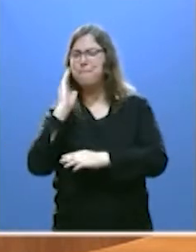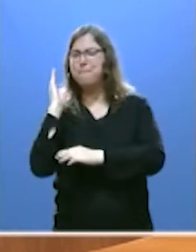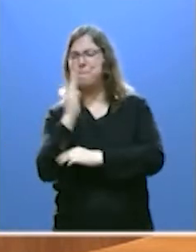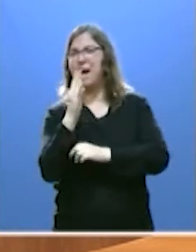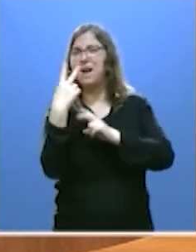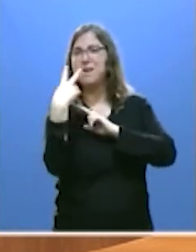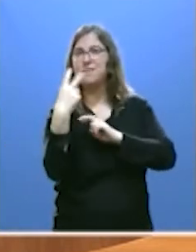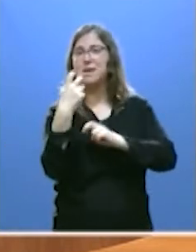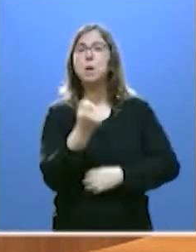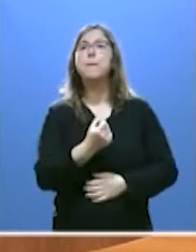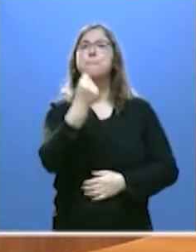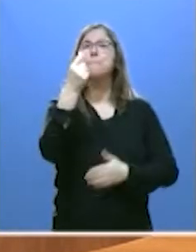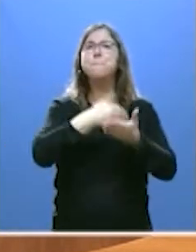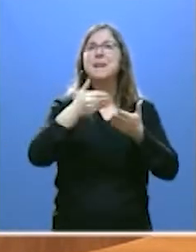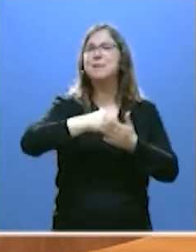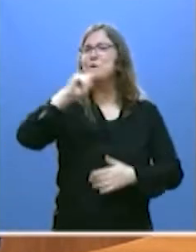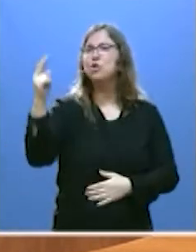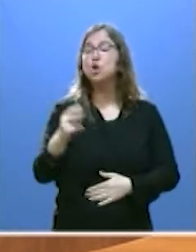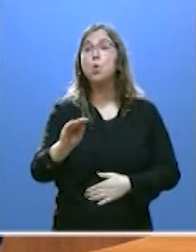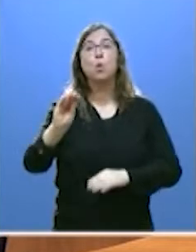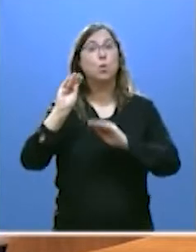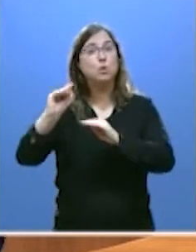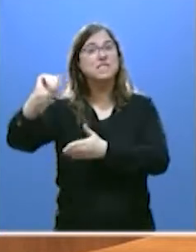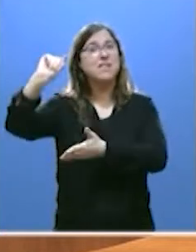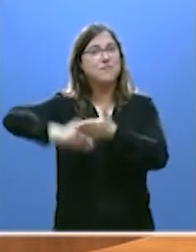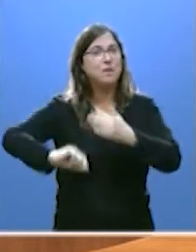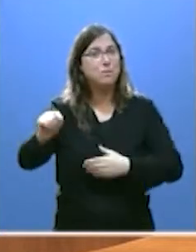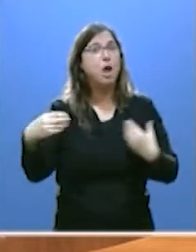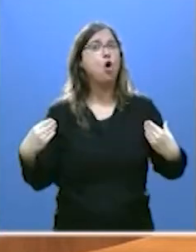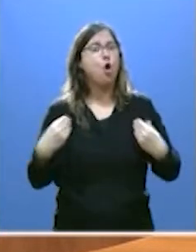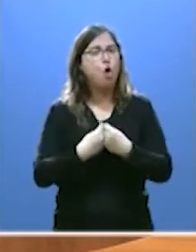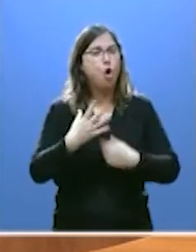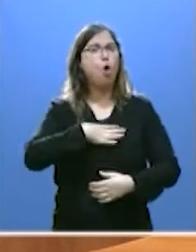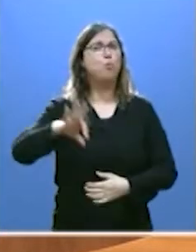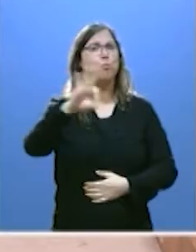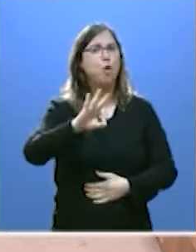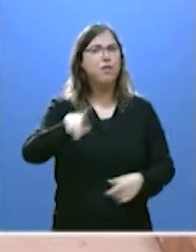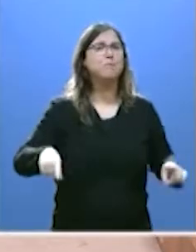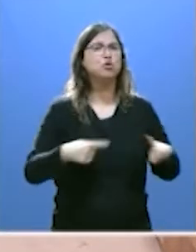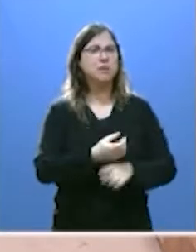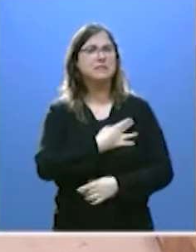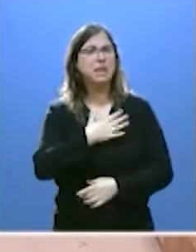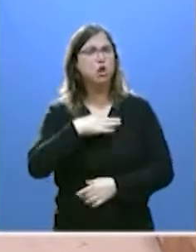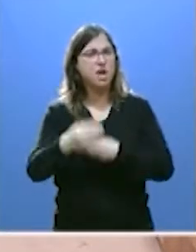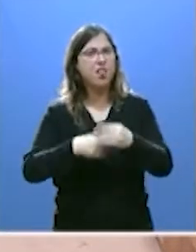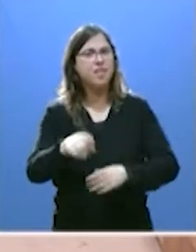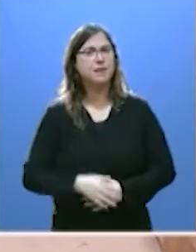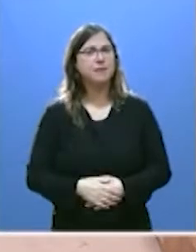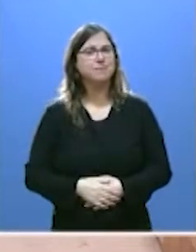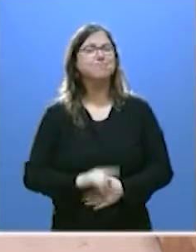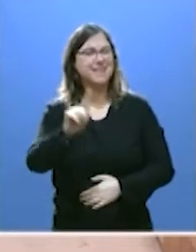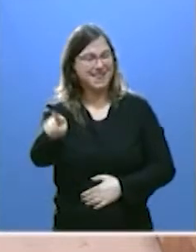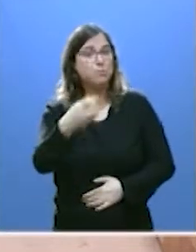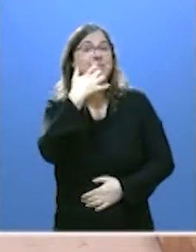de 2.000 millones de euros que usted firmó con Podemos y con los sindicatos? Luego me lo